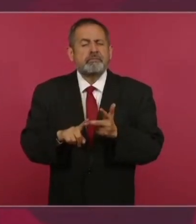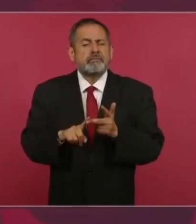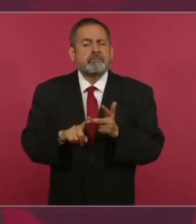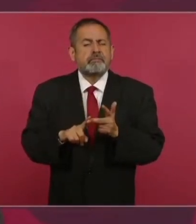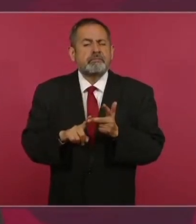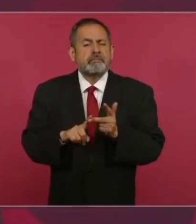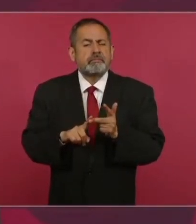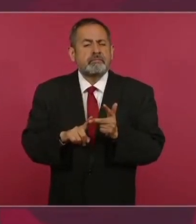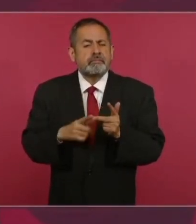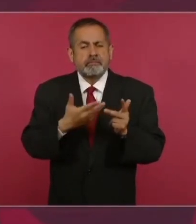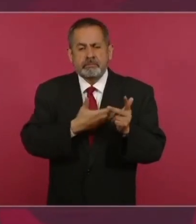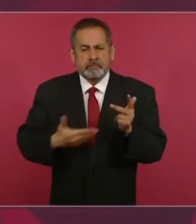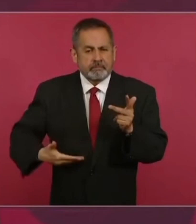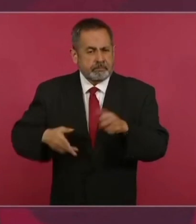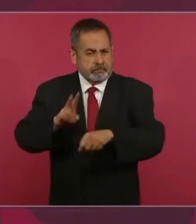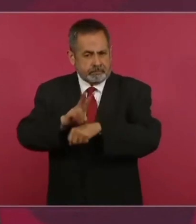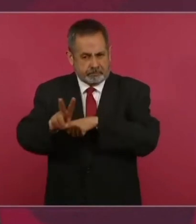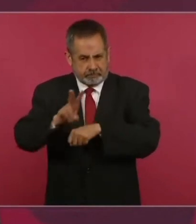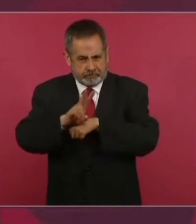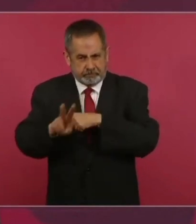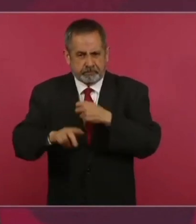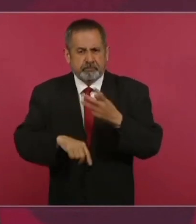de Venezuela,